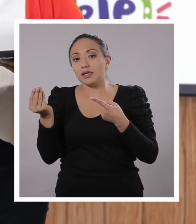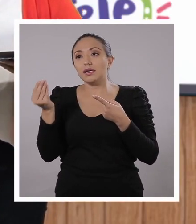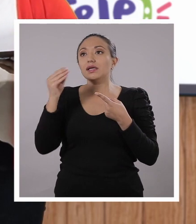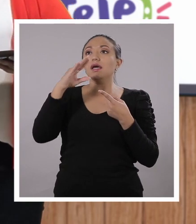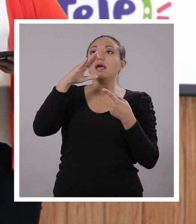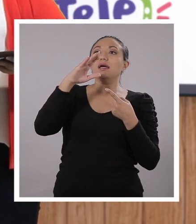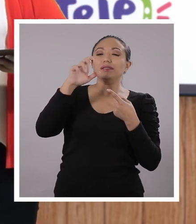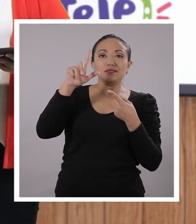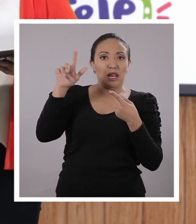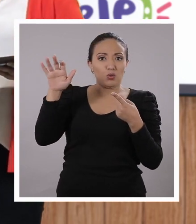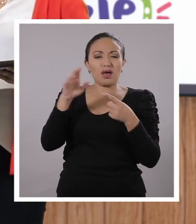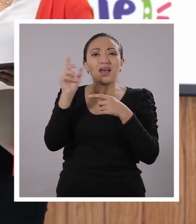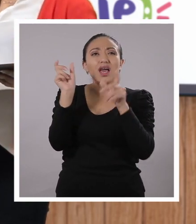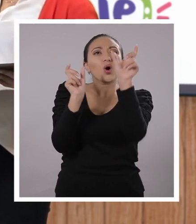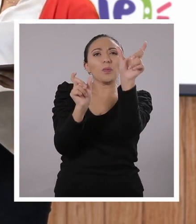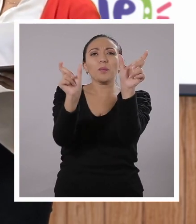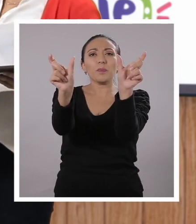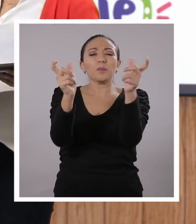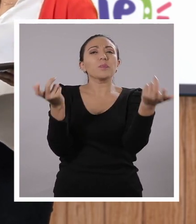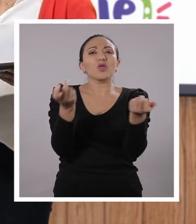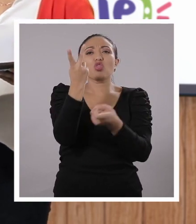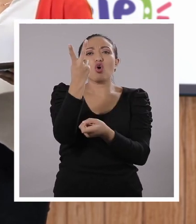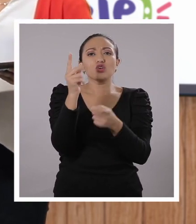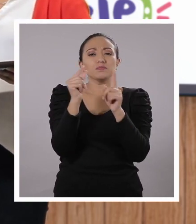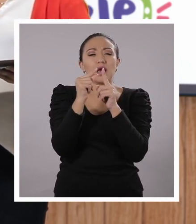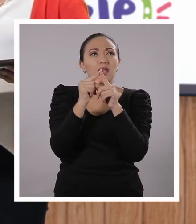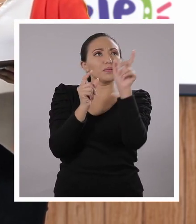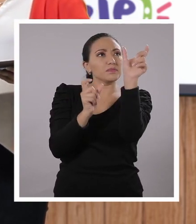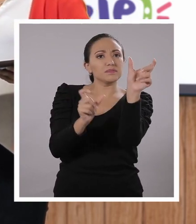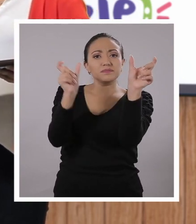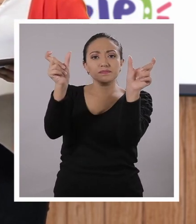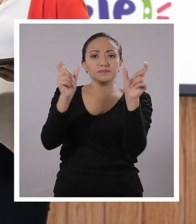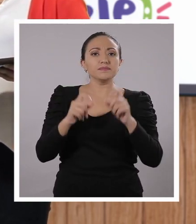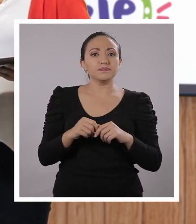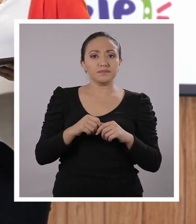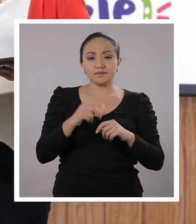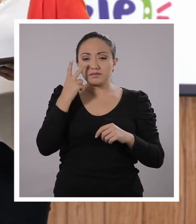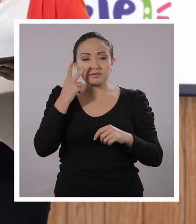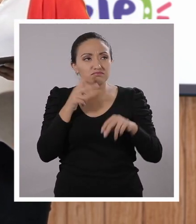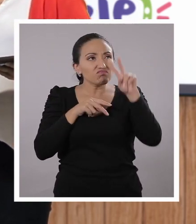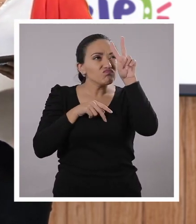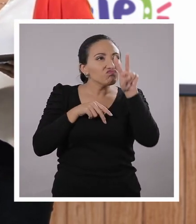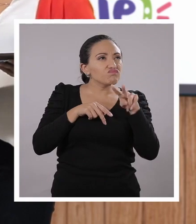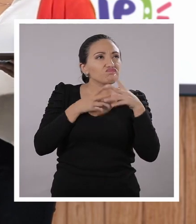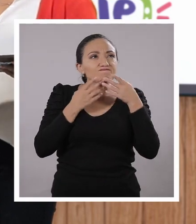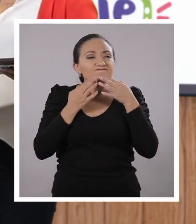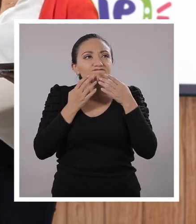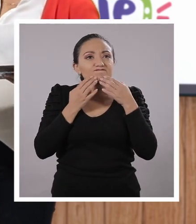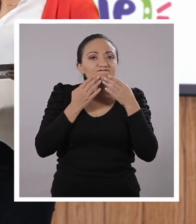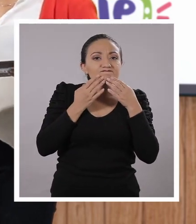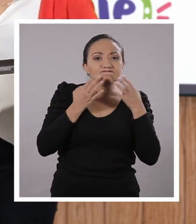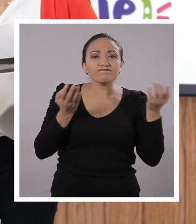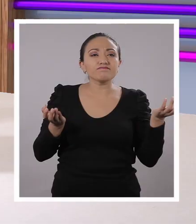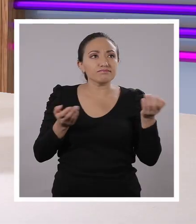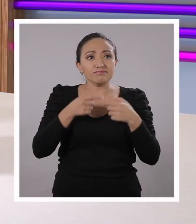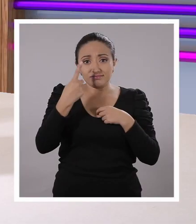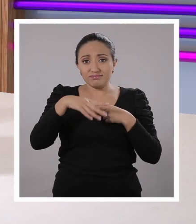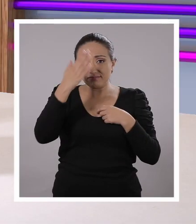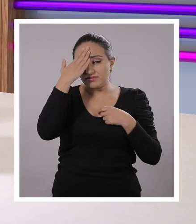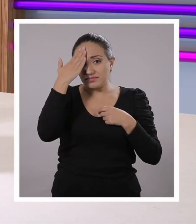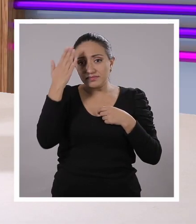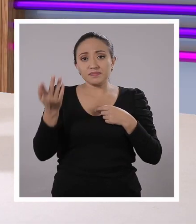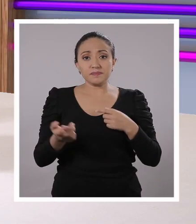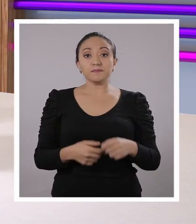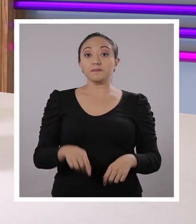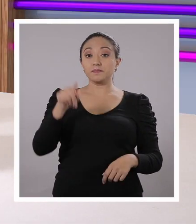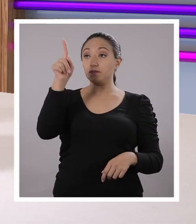Y... Células. ¿Cuál crees que serían estas dos palabras? A la comida... ¿Qué será lo que nos ayuda a la comida? Ustedes ya saben, ¿no es